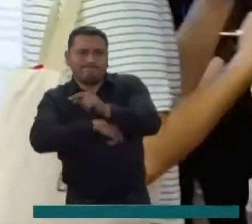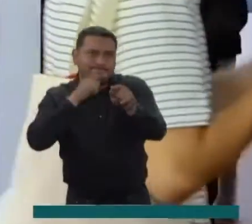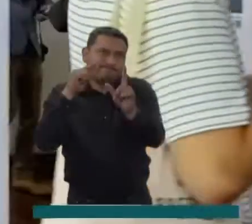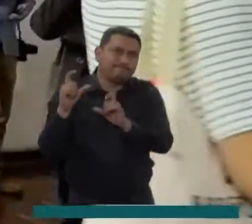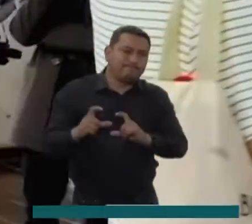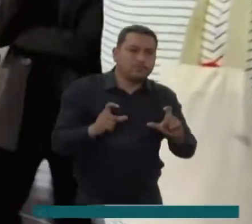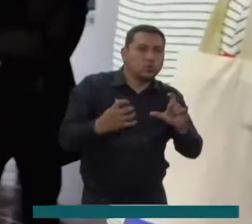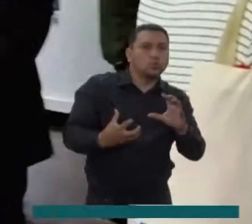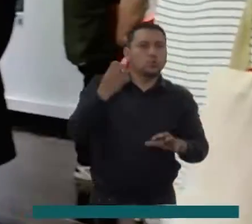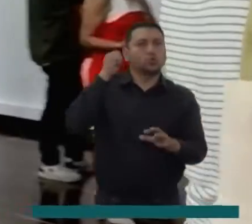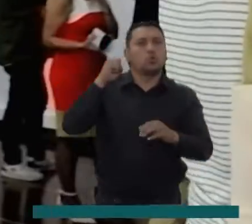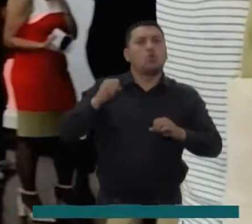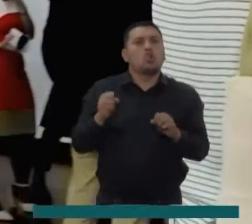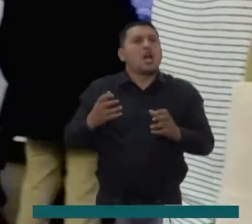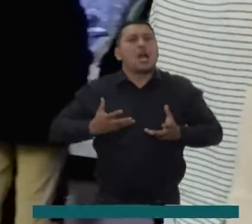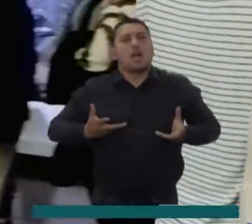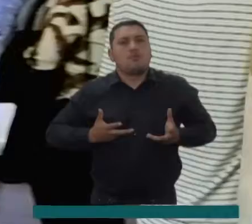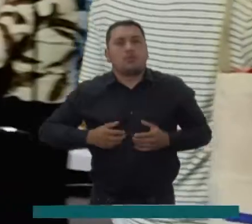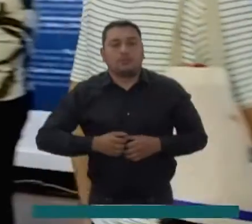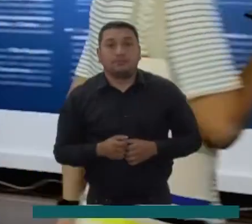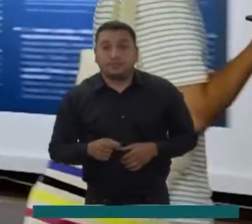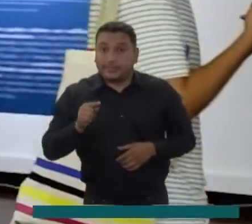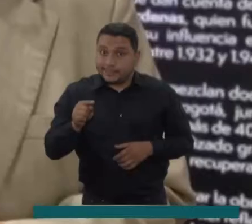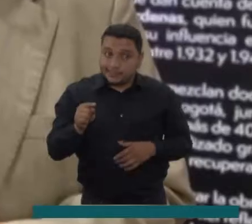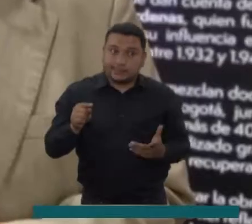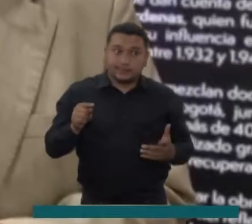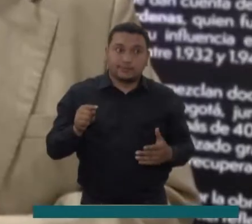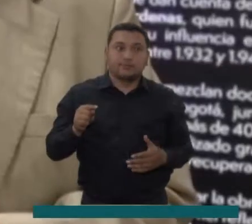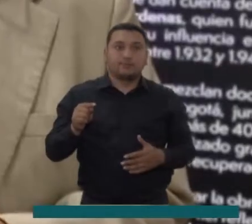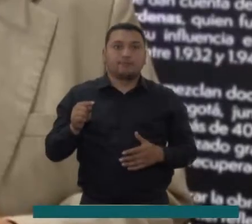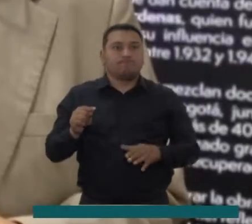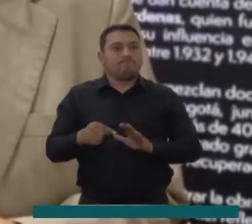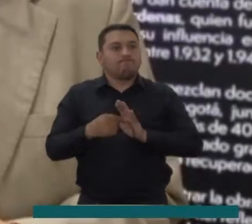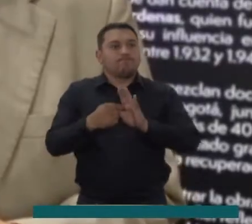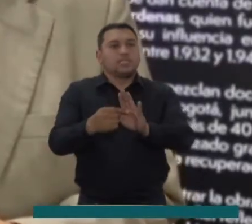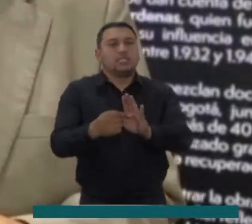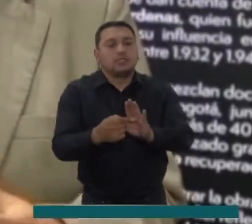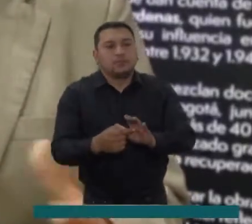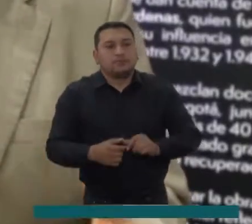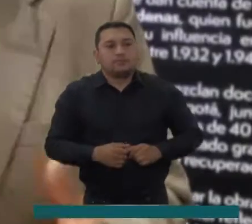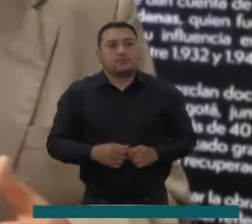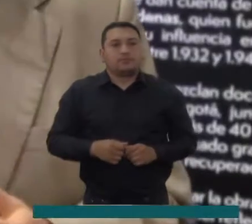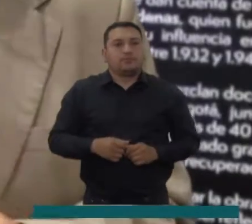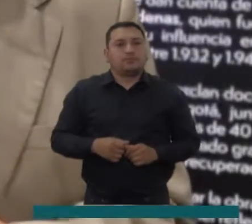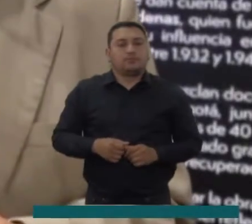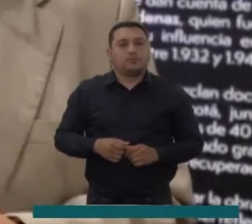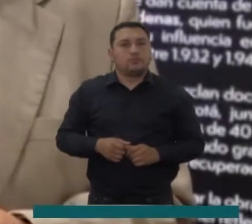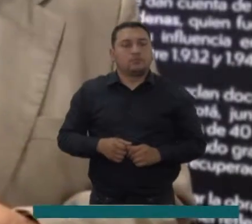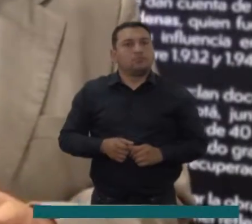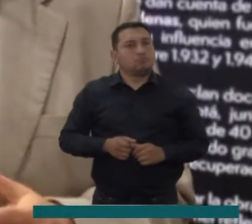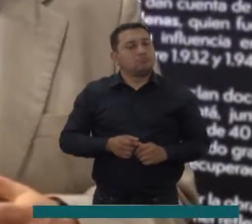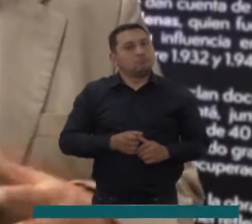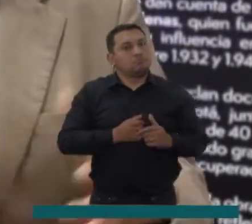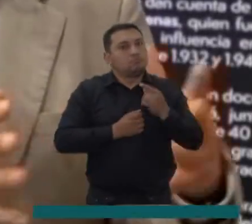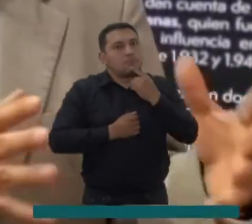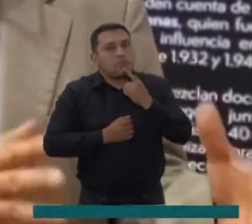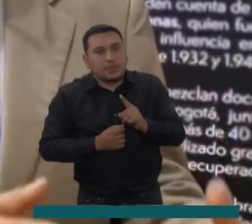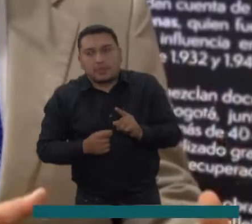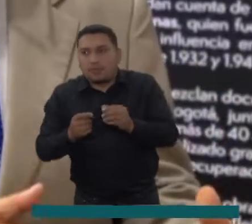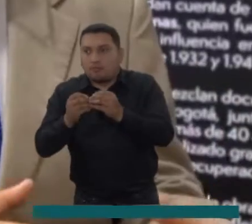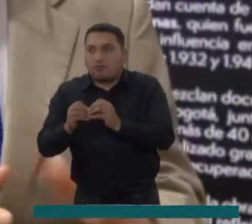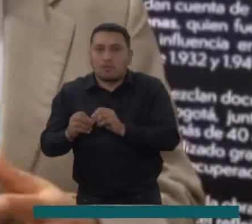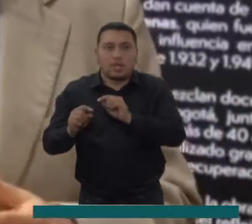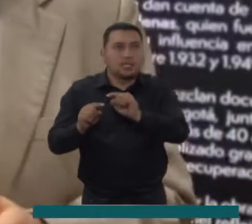Esta es una exposición que va a mostrar de manera dinámica la combinación de las